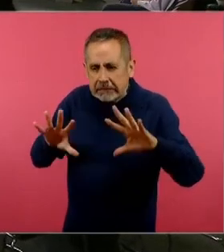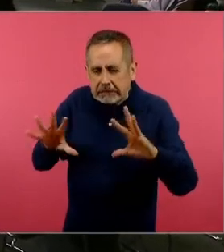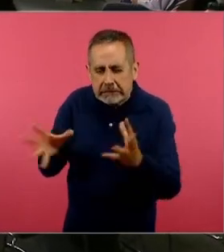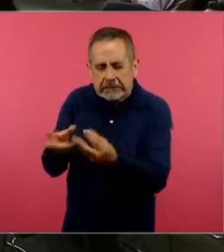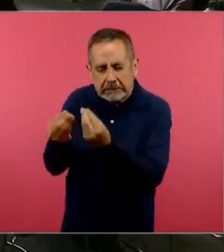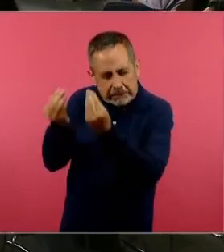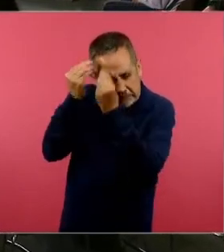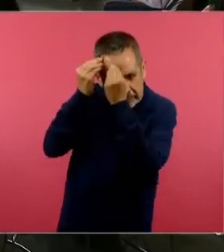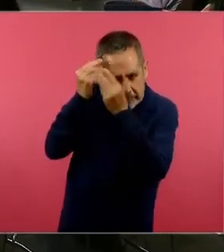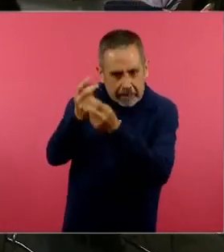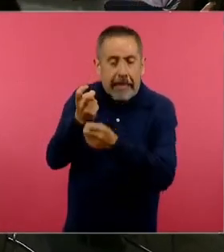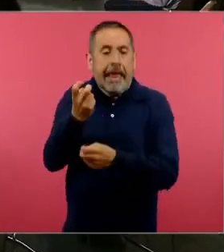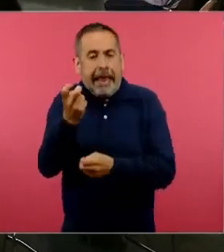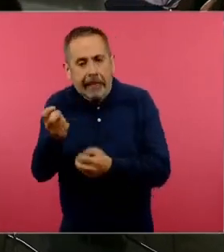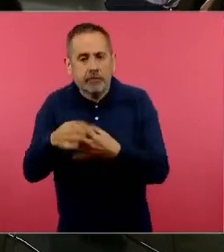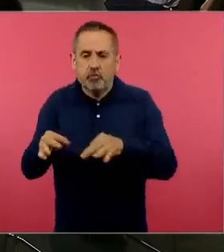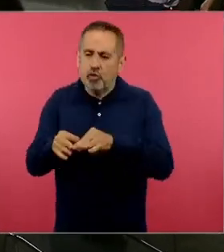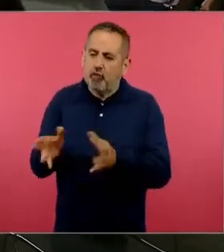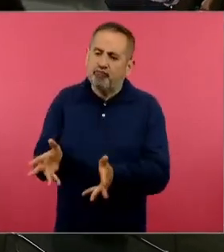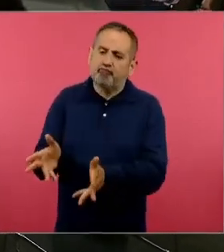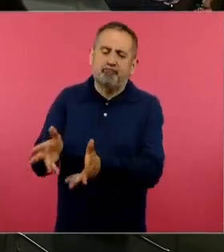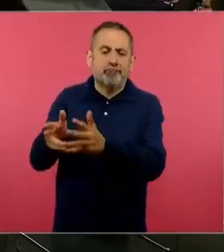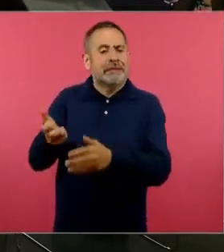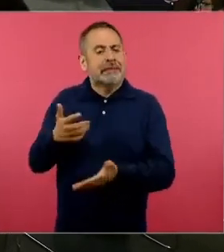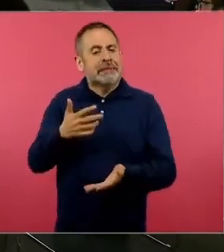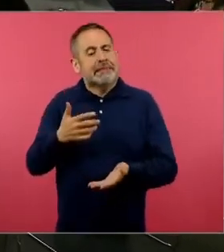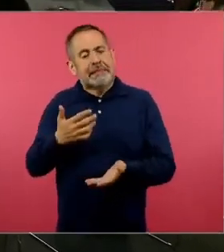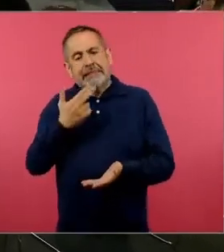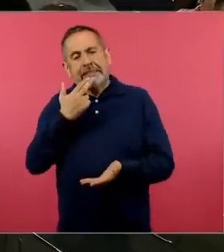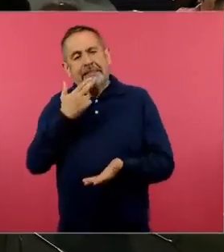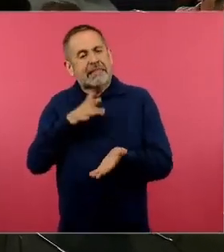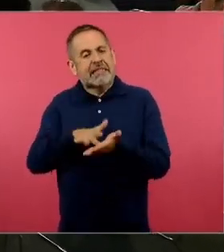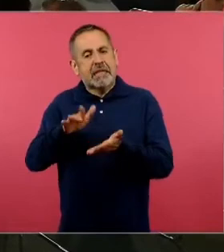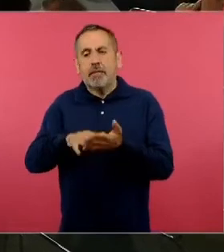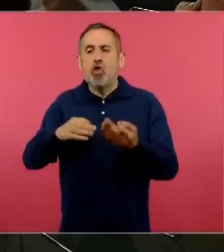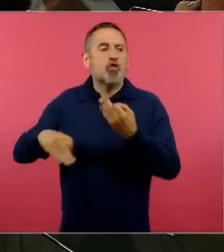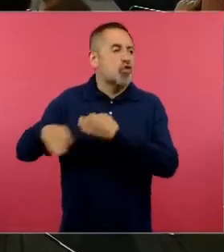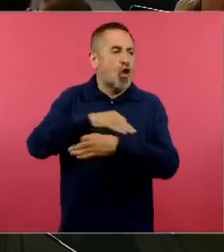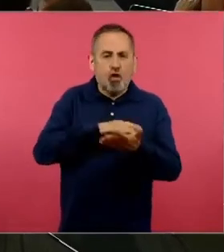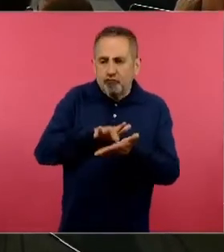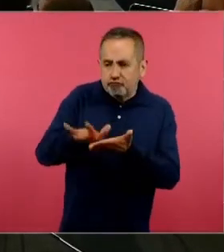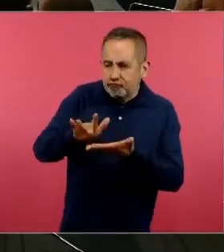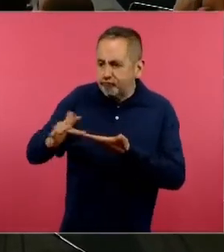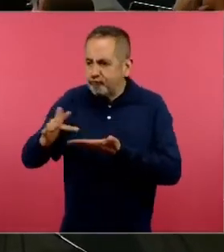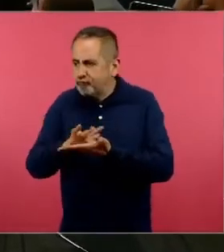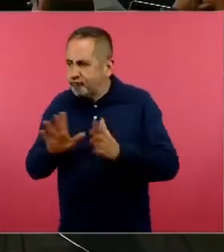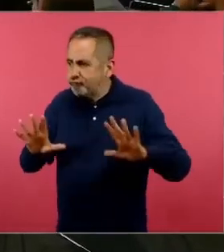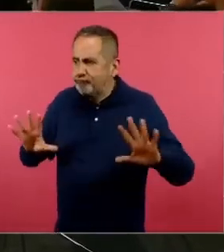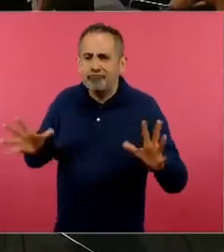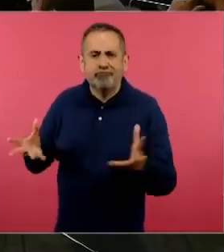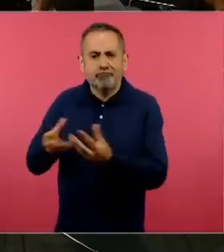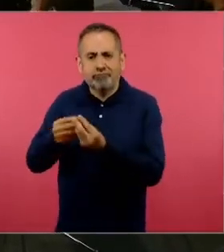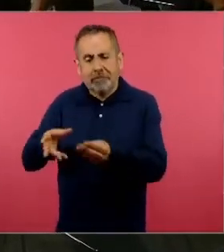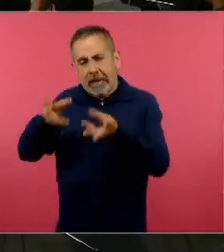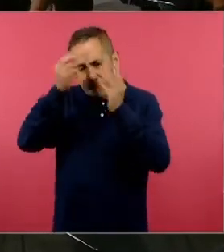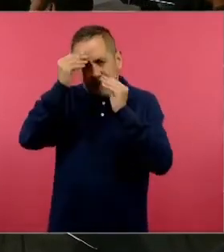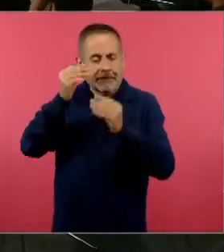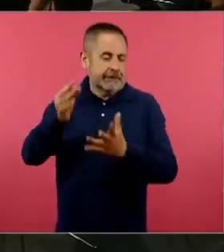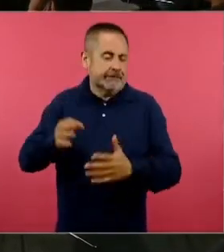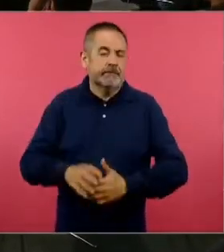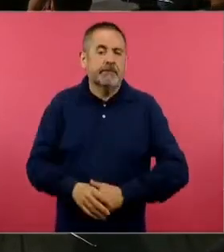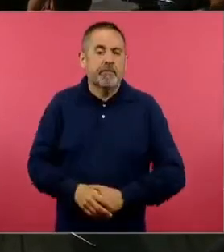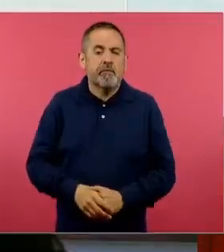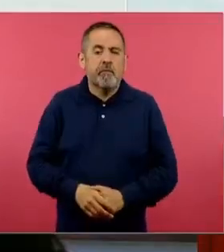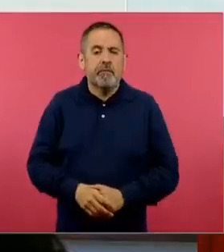cosa que es sumamente importante. Aquí es en donde nos apoyamos entre todos para lograr nuestros aprendizajes. La siguiente, por favor.